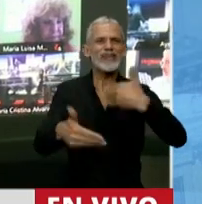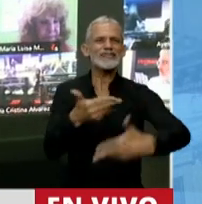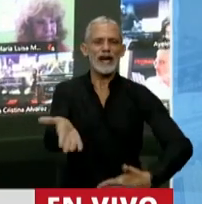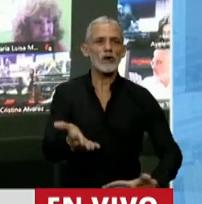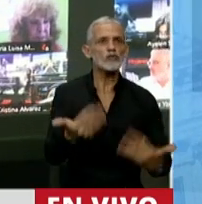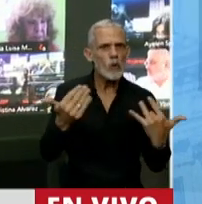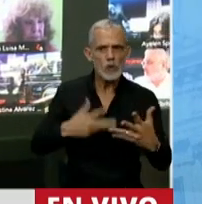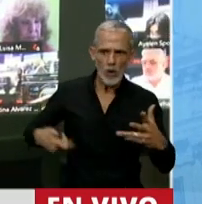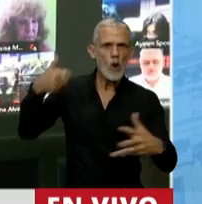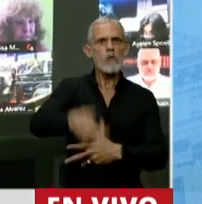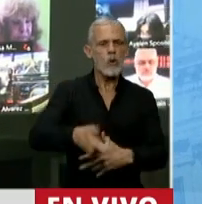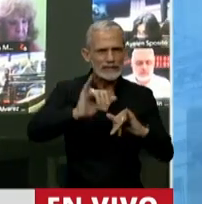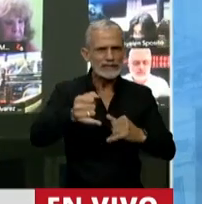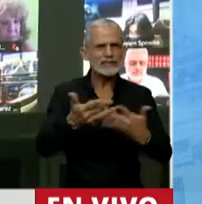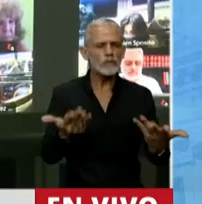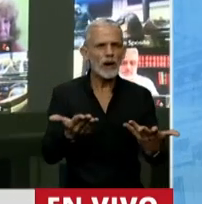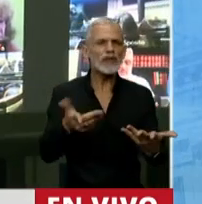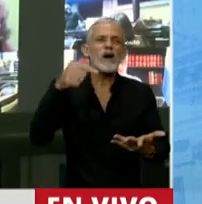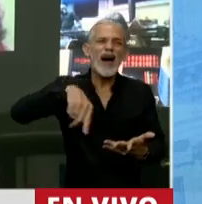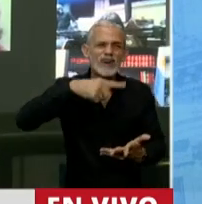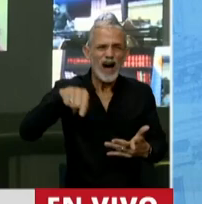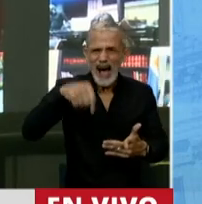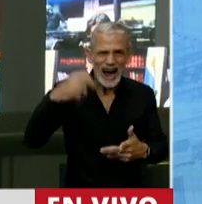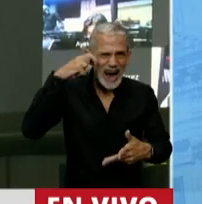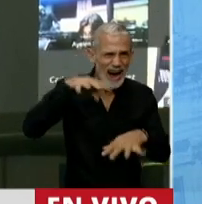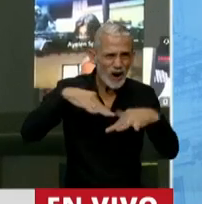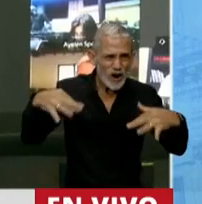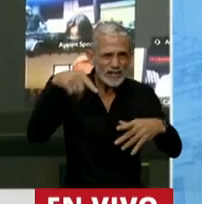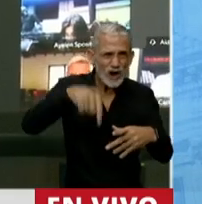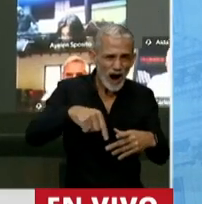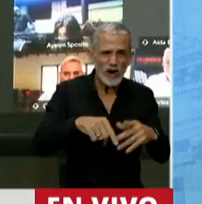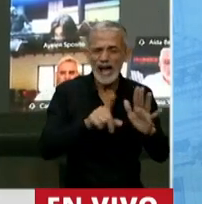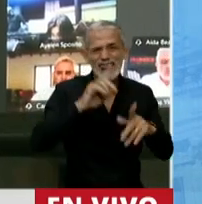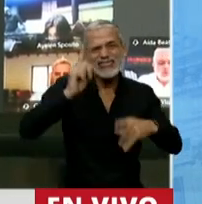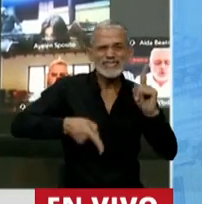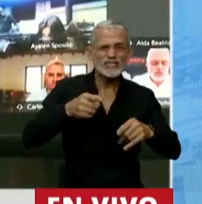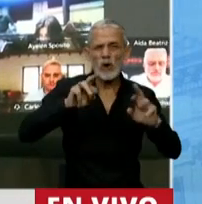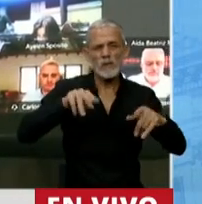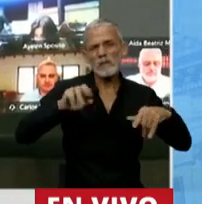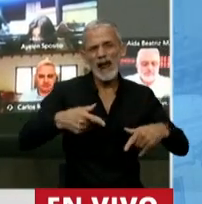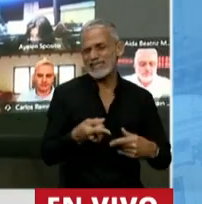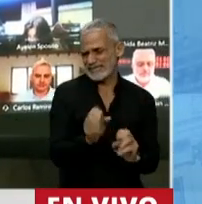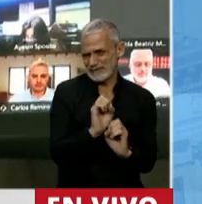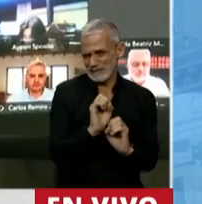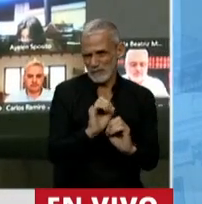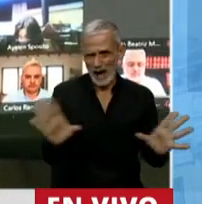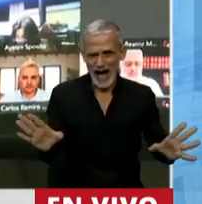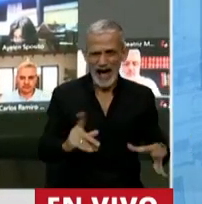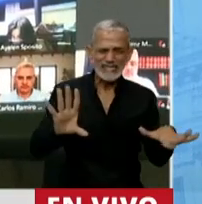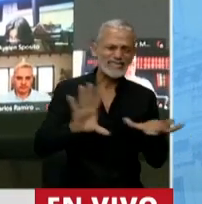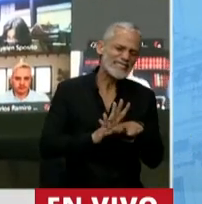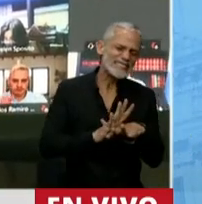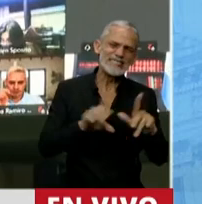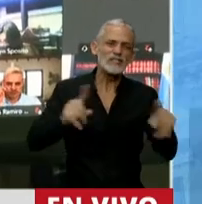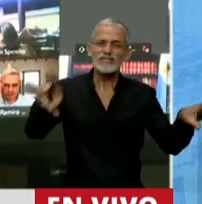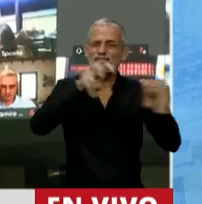estarían dispuestos a aportar. Pero lo que estamos haciendo acá con esta mala decisión de política económica e ineficiente